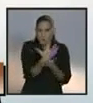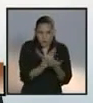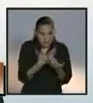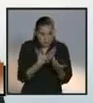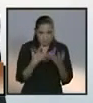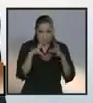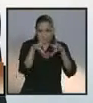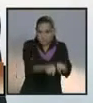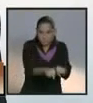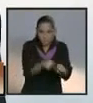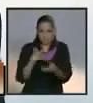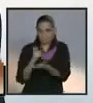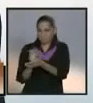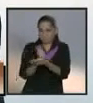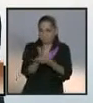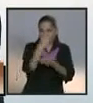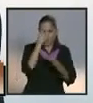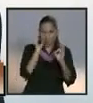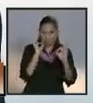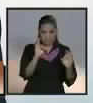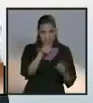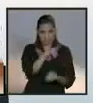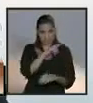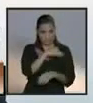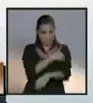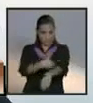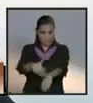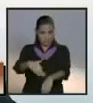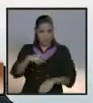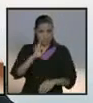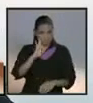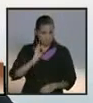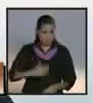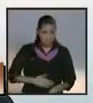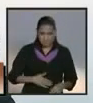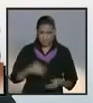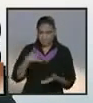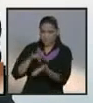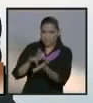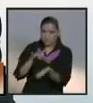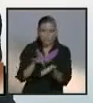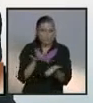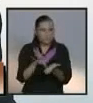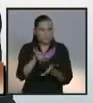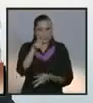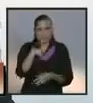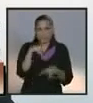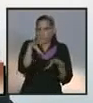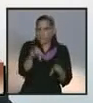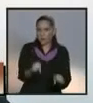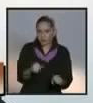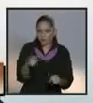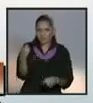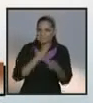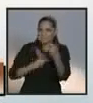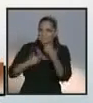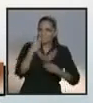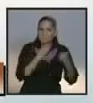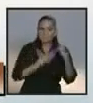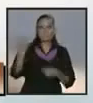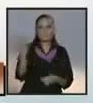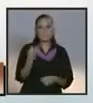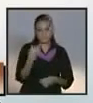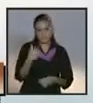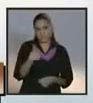merece. Hoy aquí te voy a decir por qué quiero ser presidente de México. Quiero ser lo primero para devolverle a los mexicanos